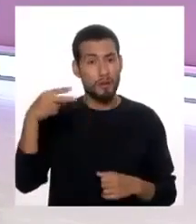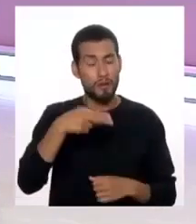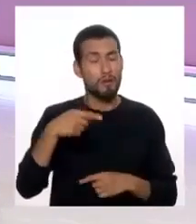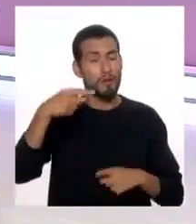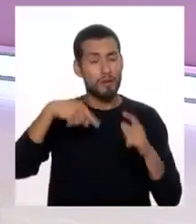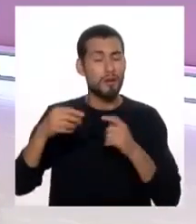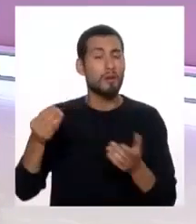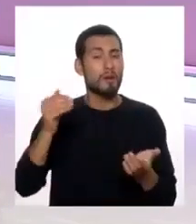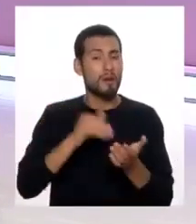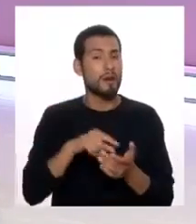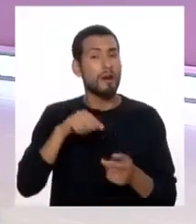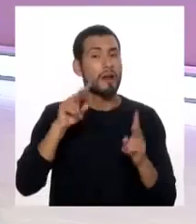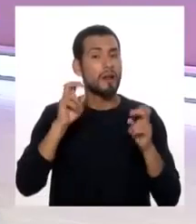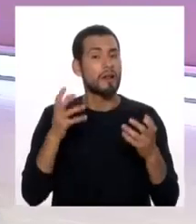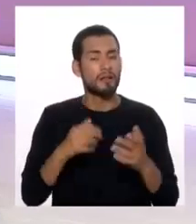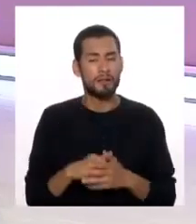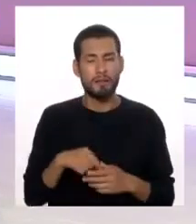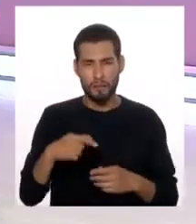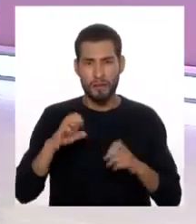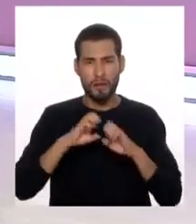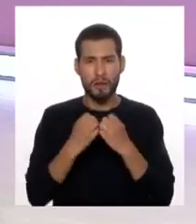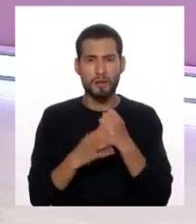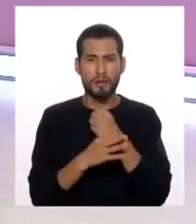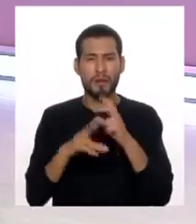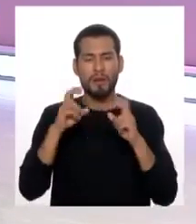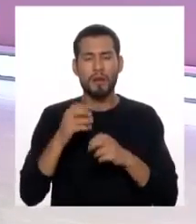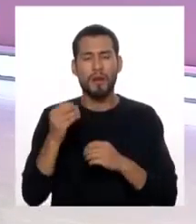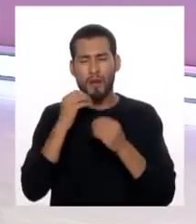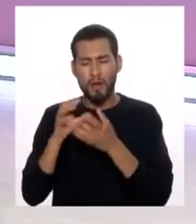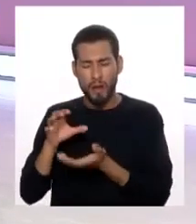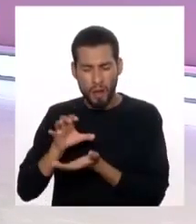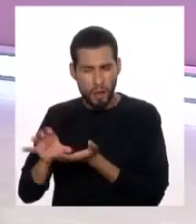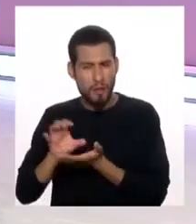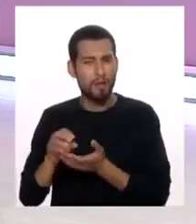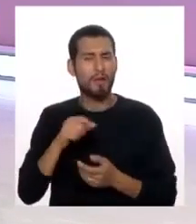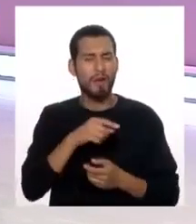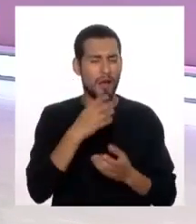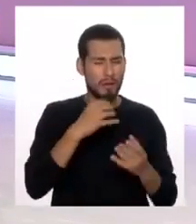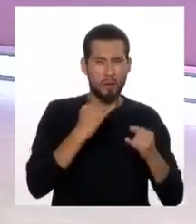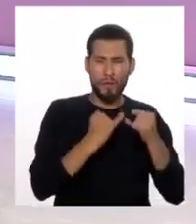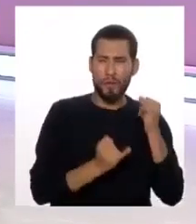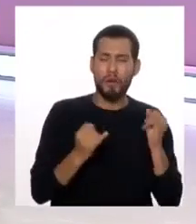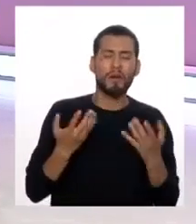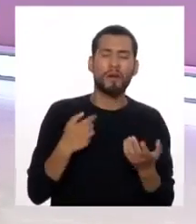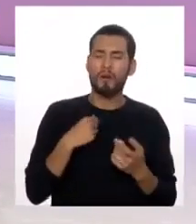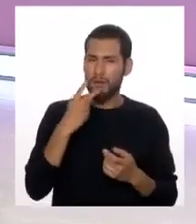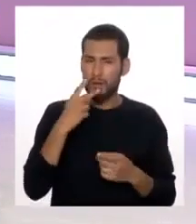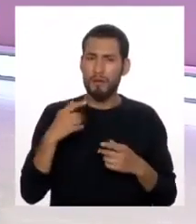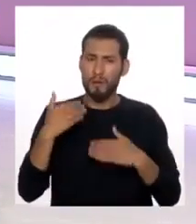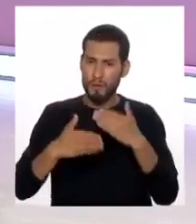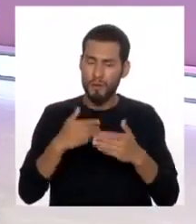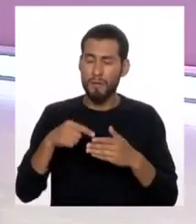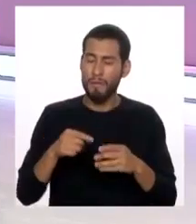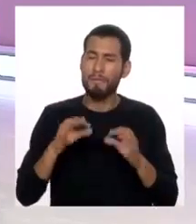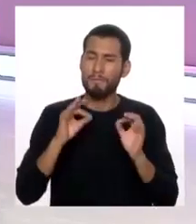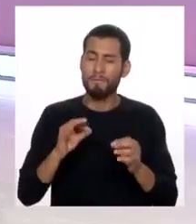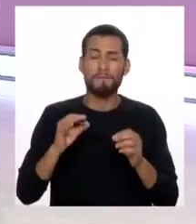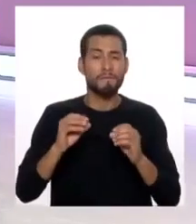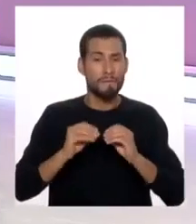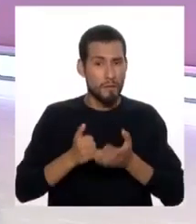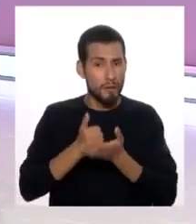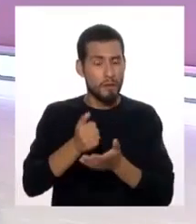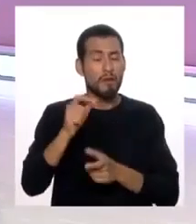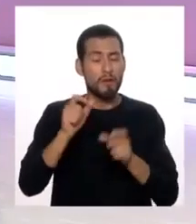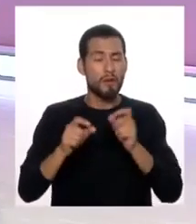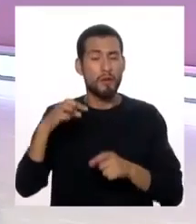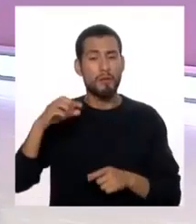y venimos con más hablando aquí en Cuerpo Médico de la bulimia y la anorexia, porque creo que se está contribuyendo de manera significativa a que